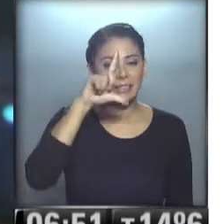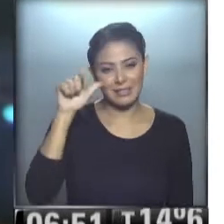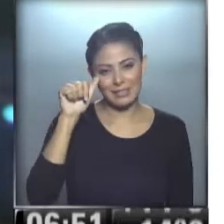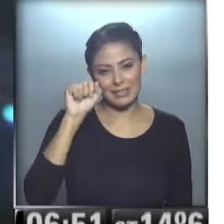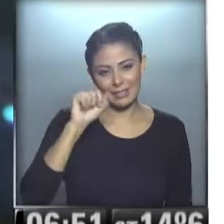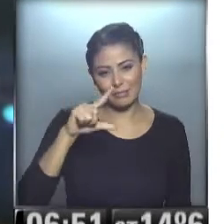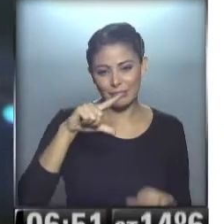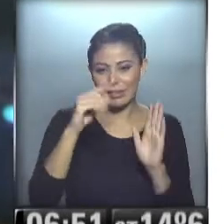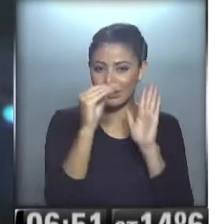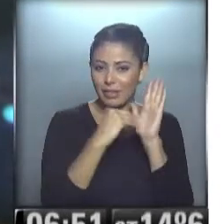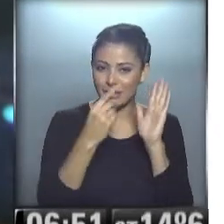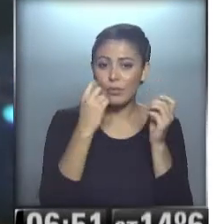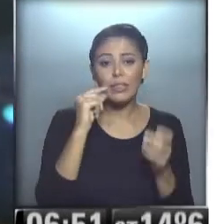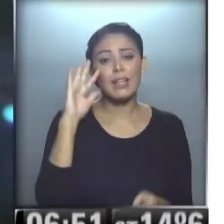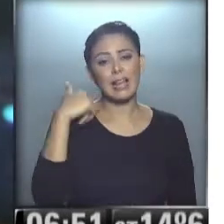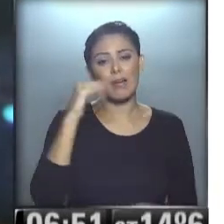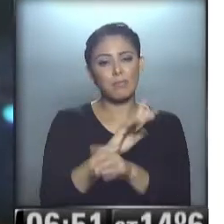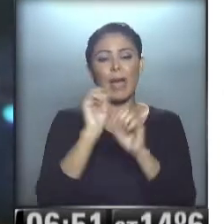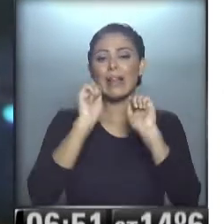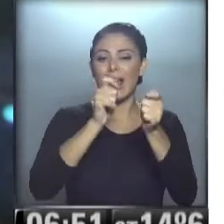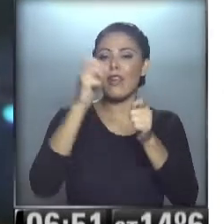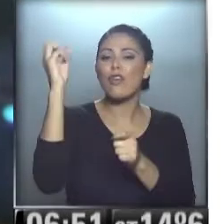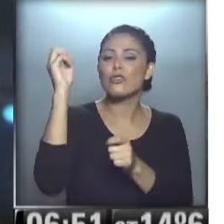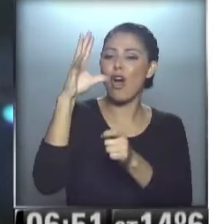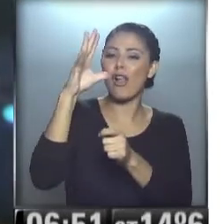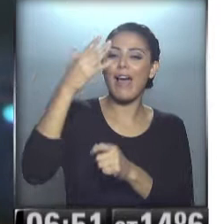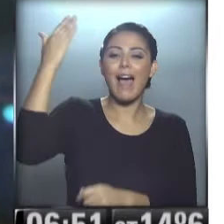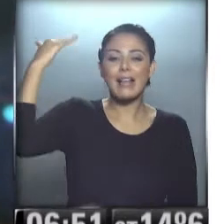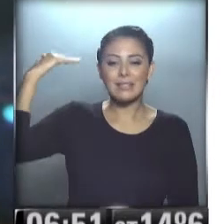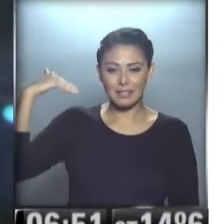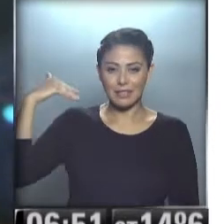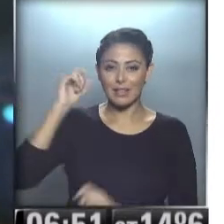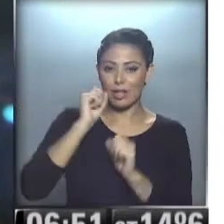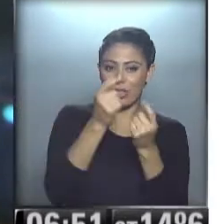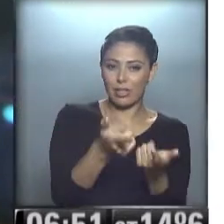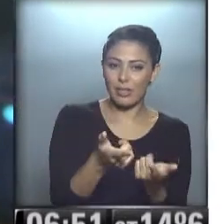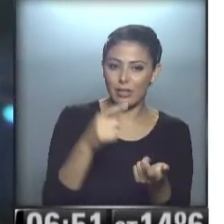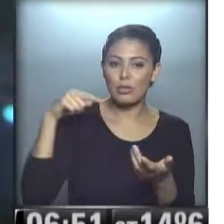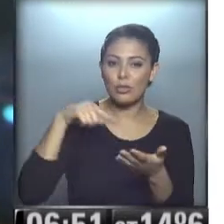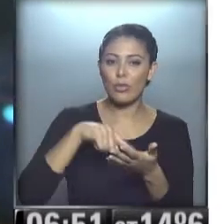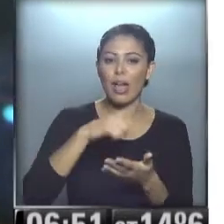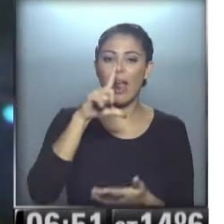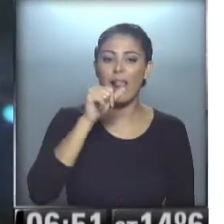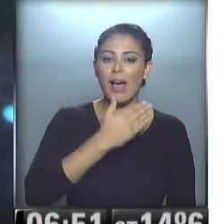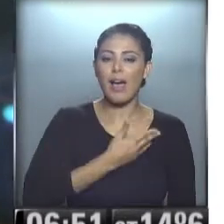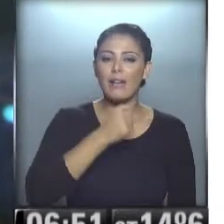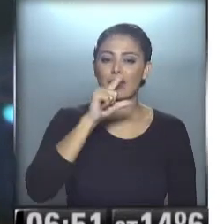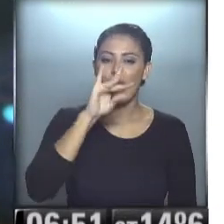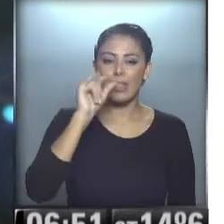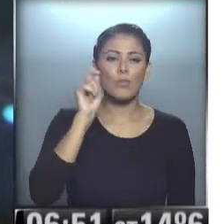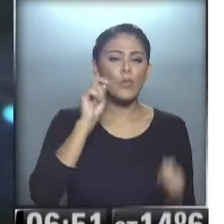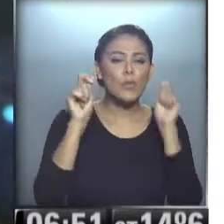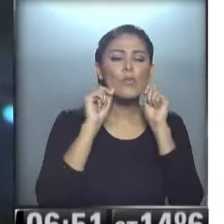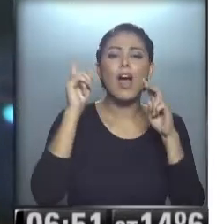...Maris... ...buen día, Nadia... ...te regalo este sol del día de ayer... ...te lo mando... ...de la ciudad de La Falda... ...besos para mi